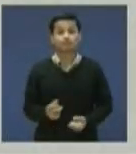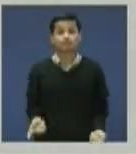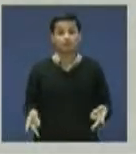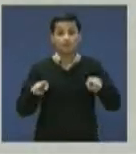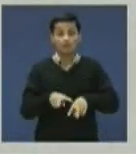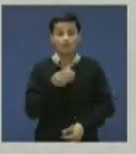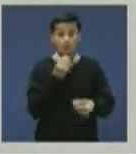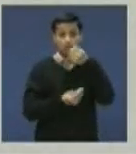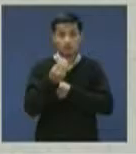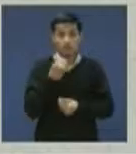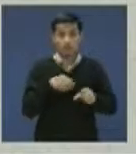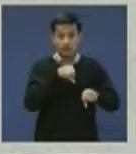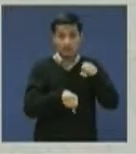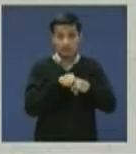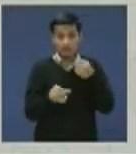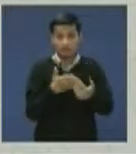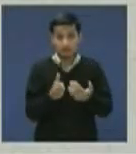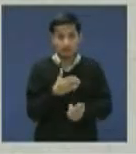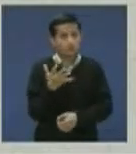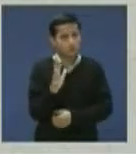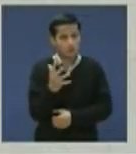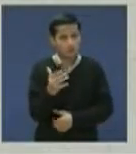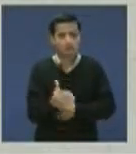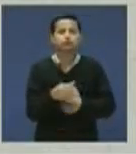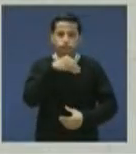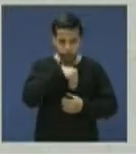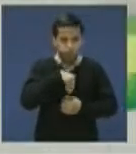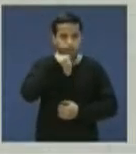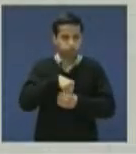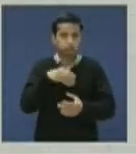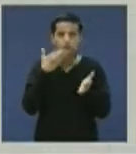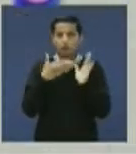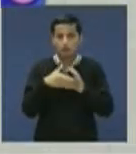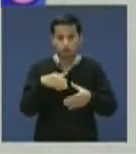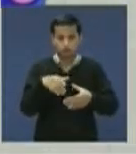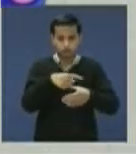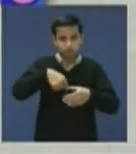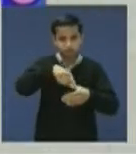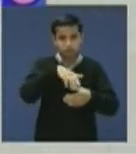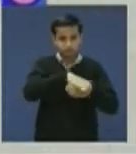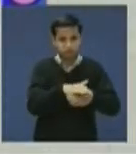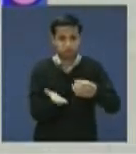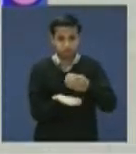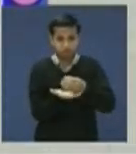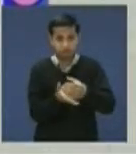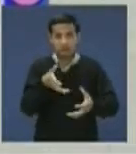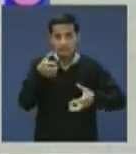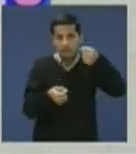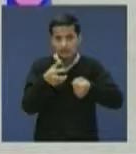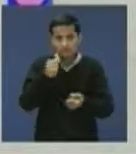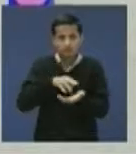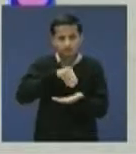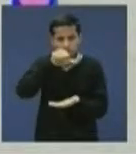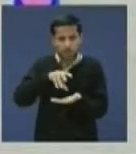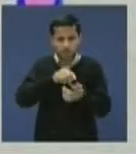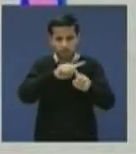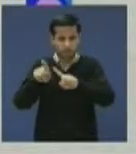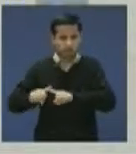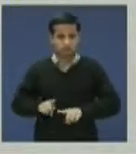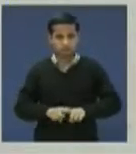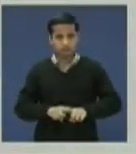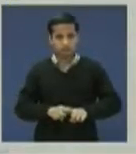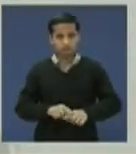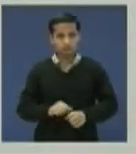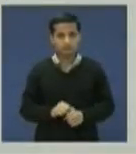También junta algunos alimentos no perecibles o que no se dañen con facilidad, como enlatados, granos secos, leche en polvo, etc.